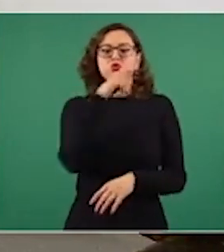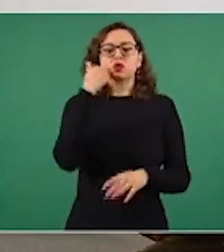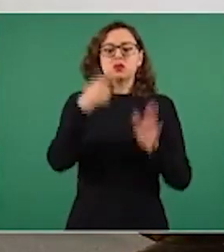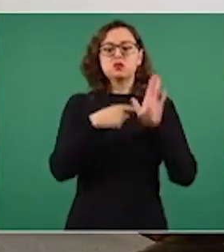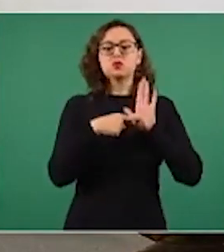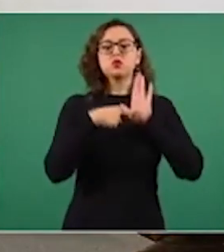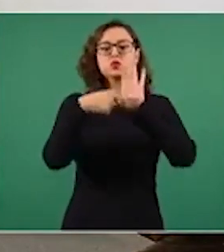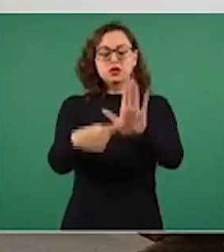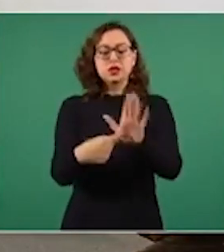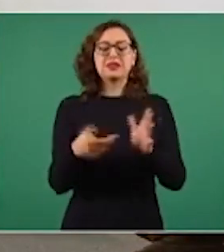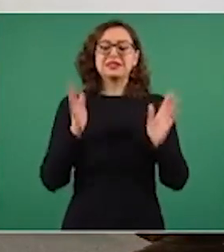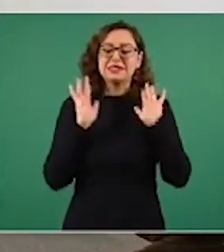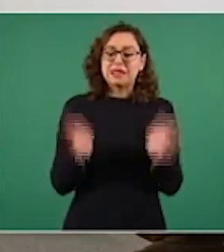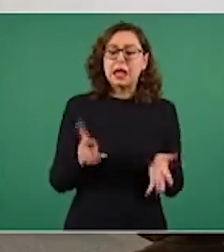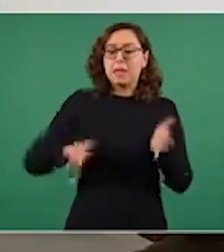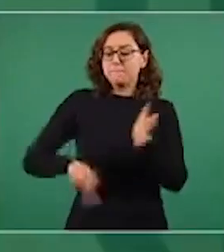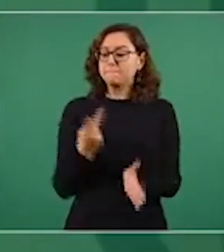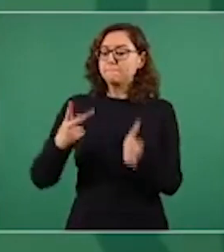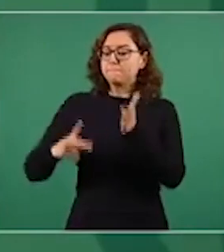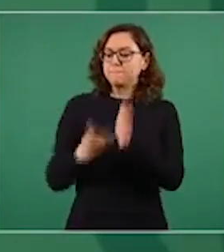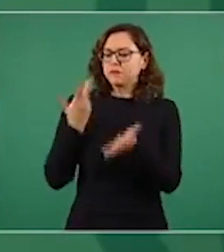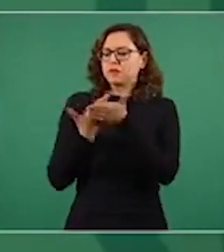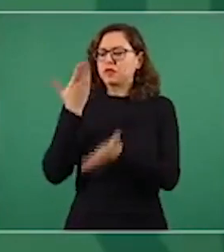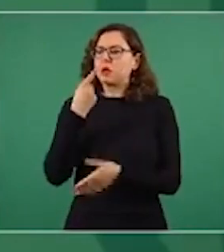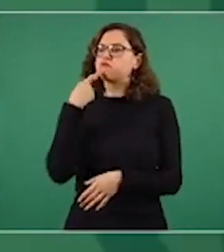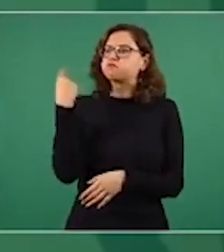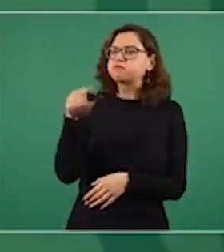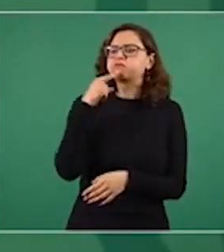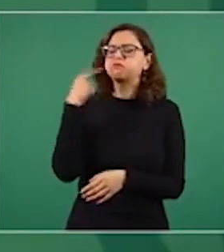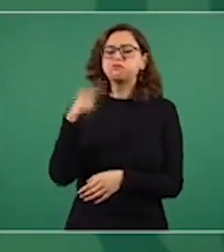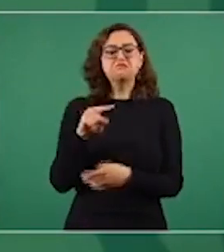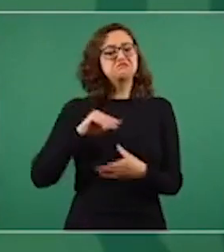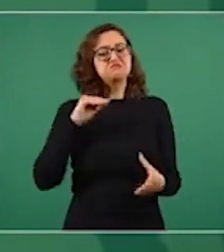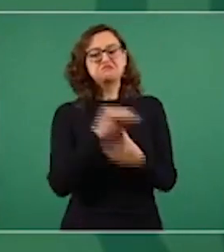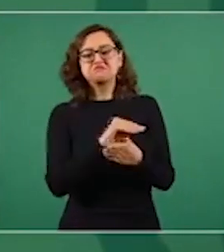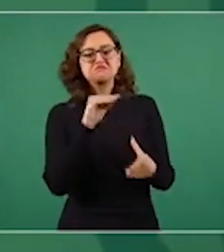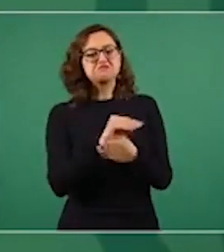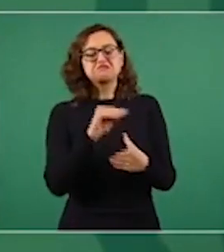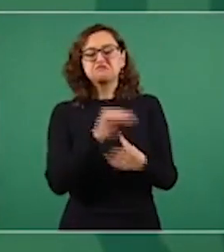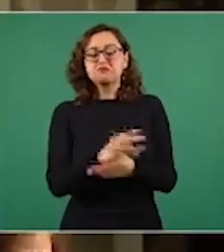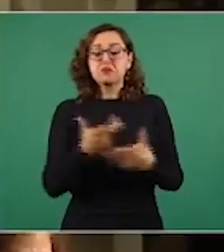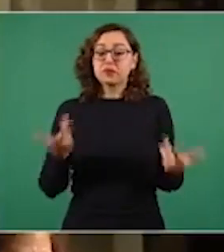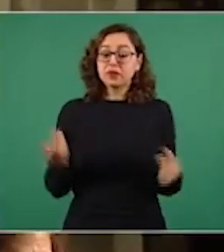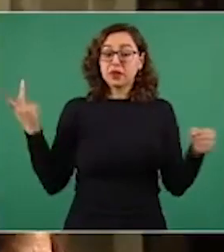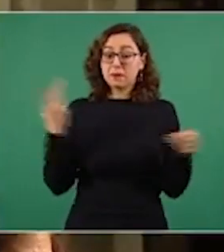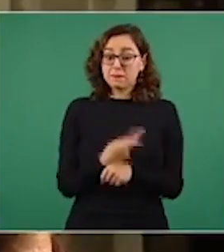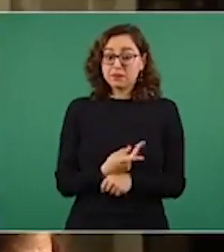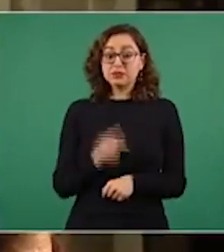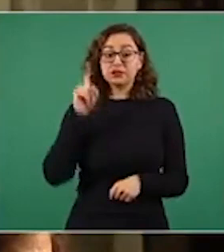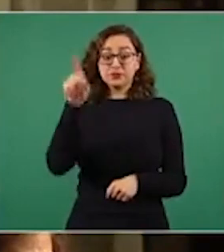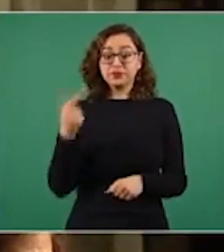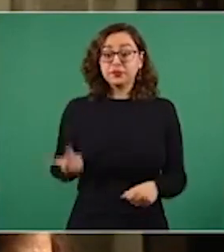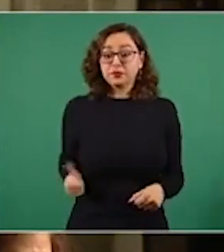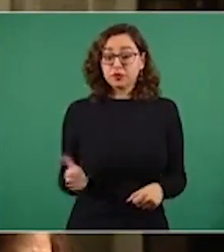que hasta este momento no han sido escuchadas. En Guanajuato, la delegación de la Fiscalía General de la